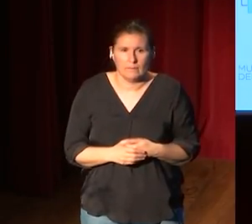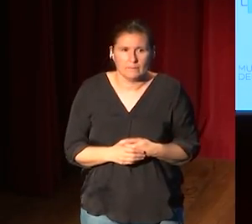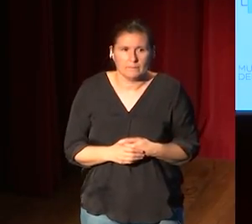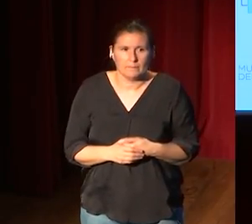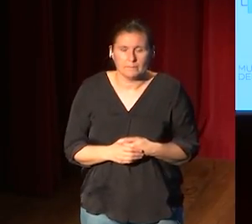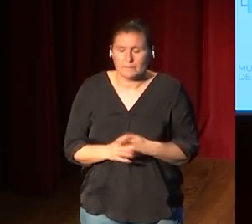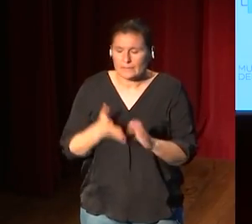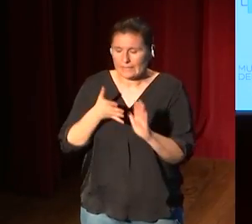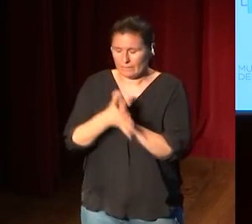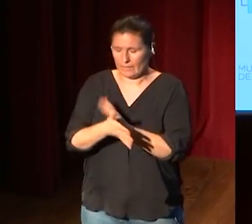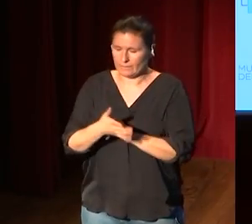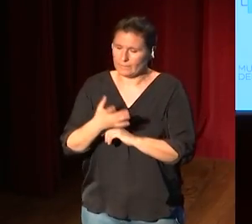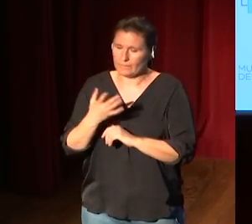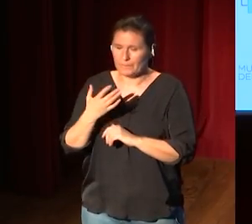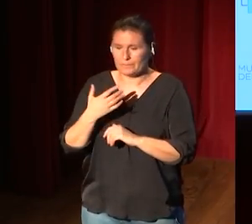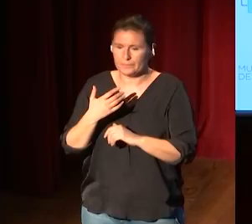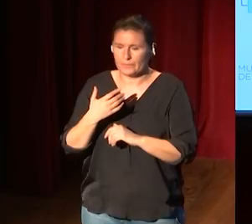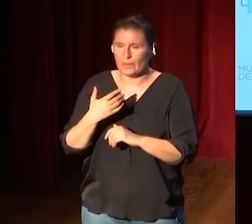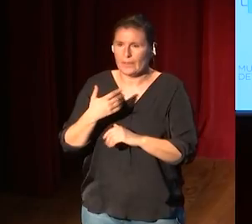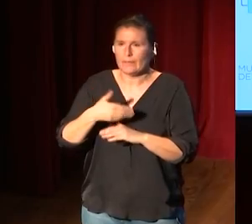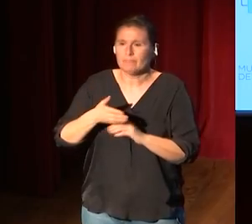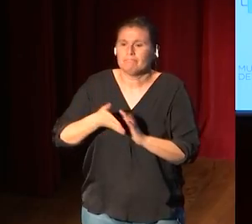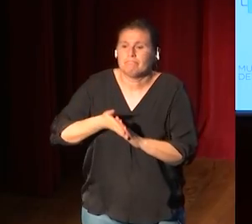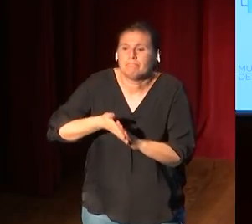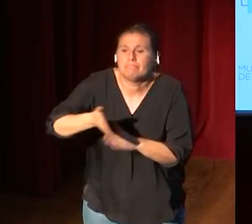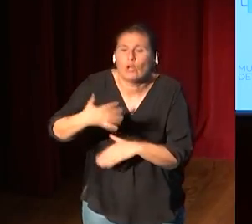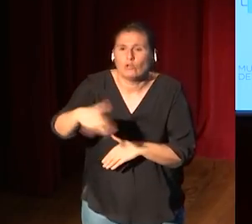¿a qué punto tenemos que llegar para que un área